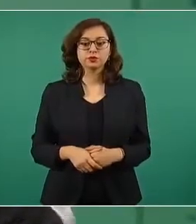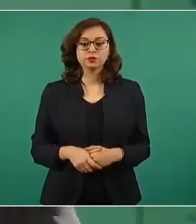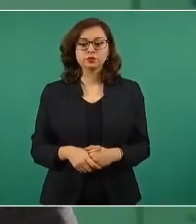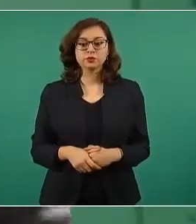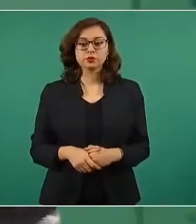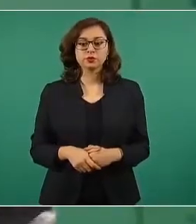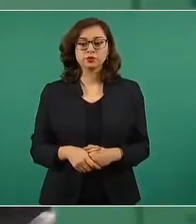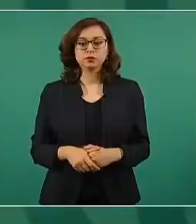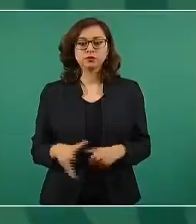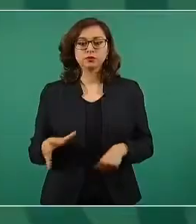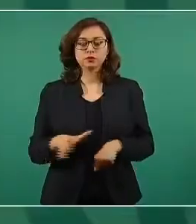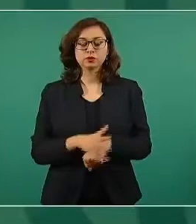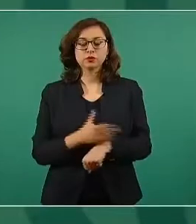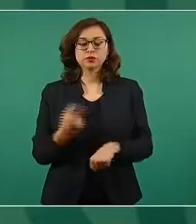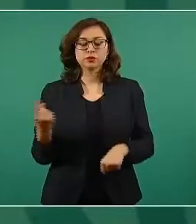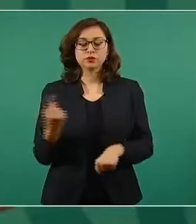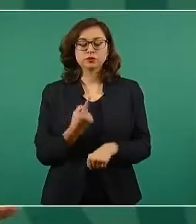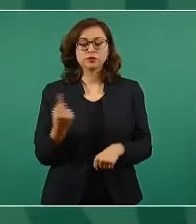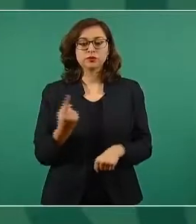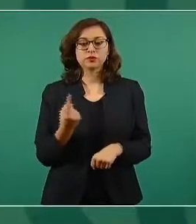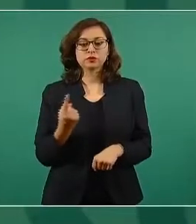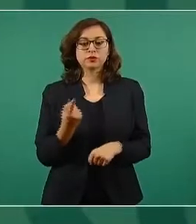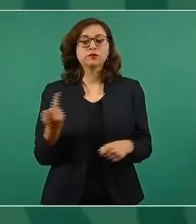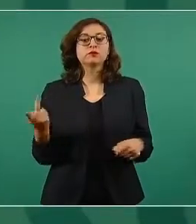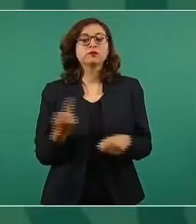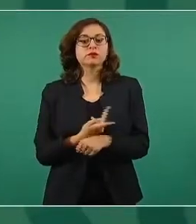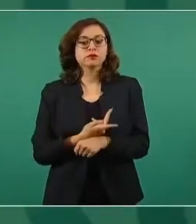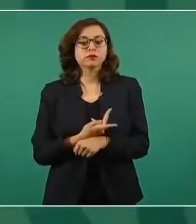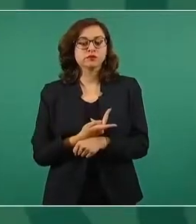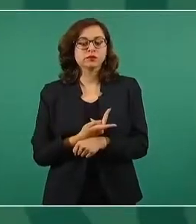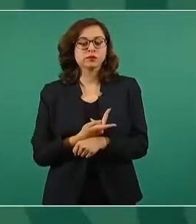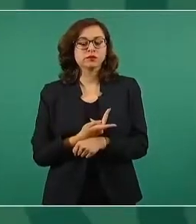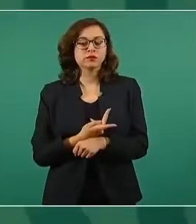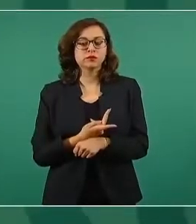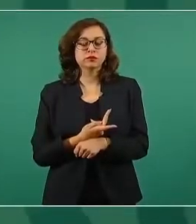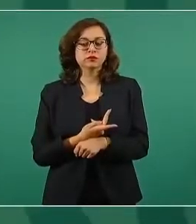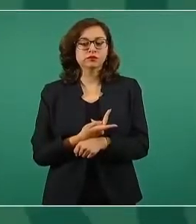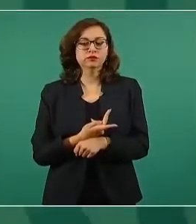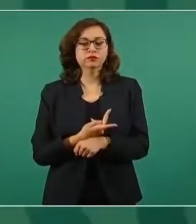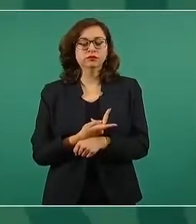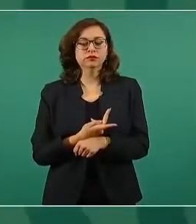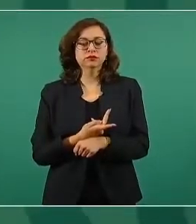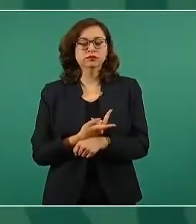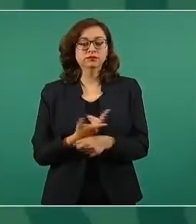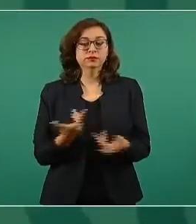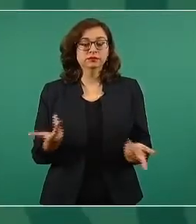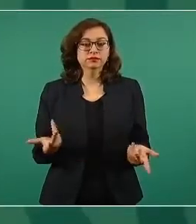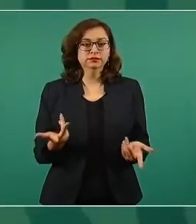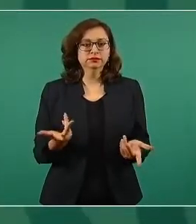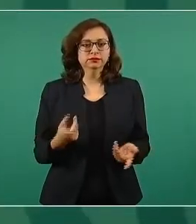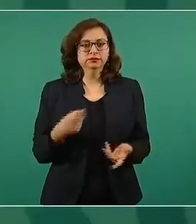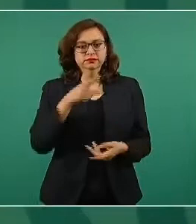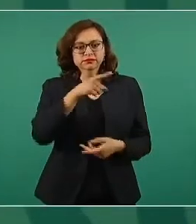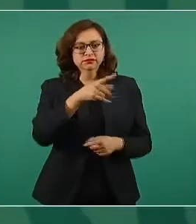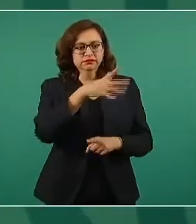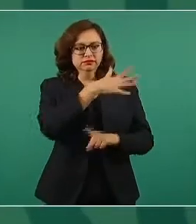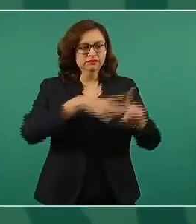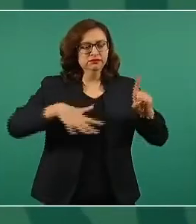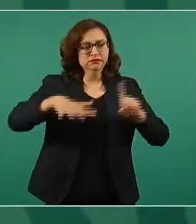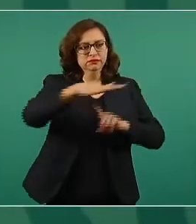porque a ellos les pintaron un panorama distinto.